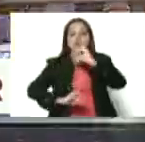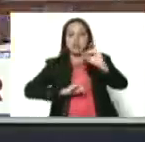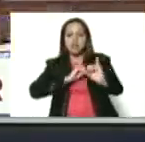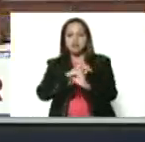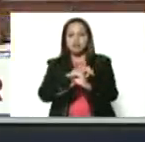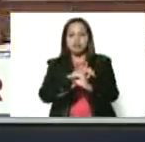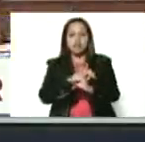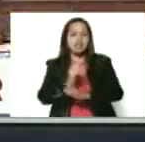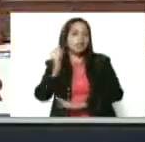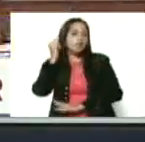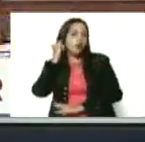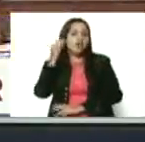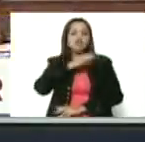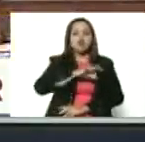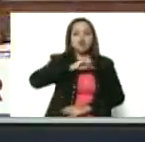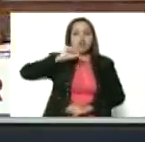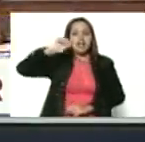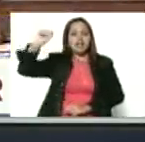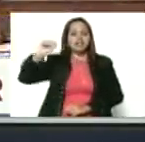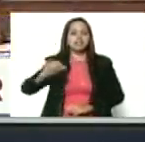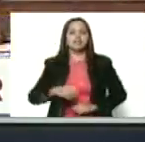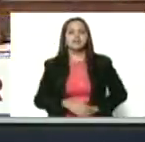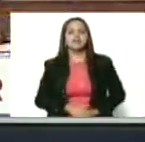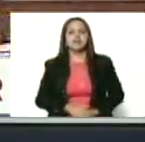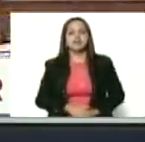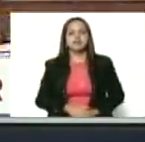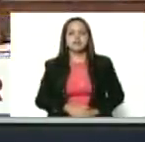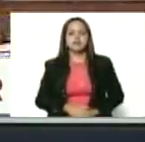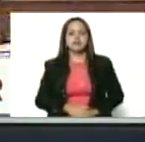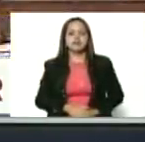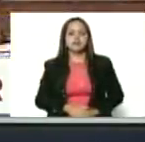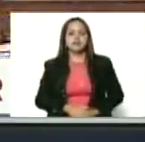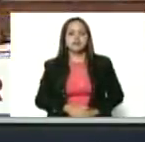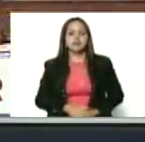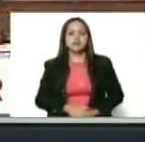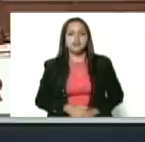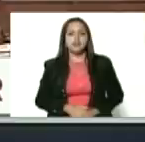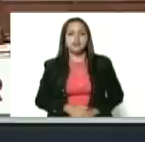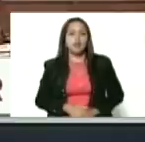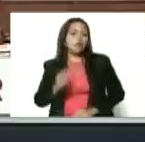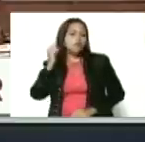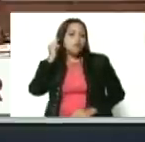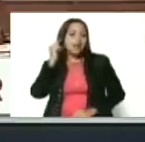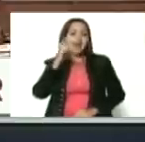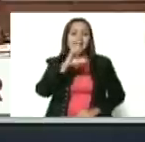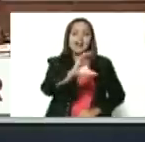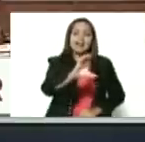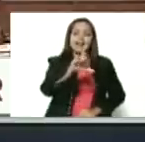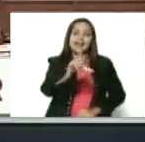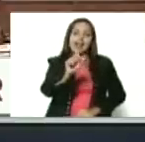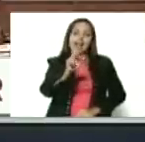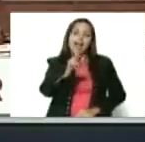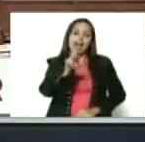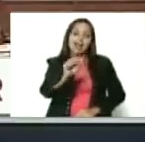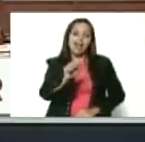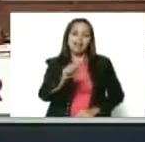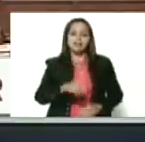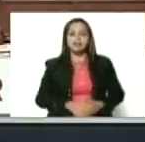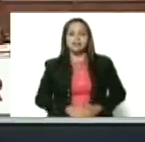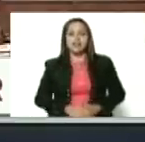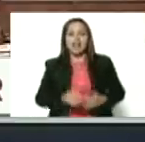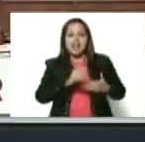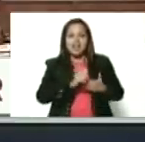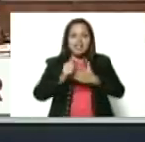de Mujeres Socialistas en Copenhagen, donde Clara Sequin, líder revolucionaria, radical